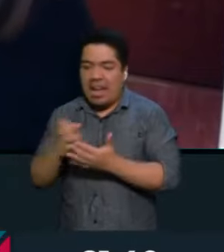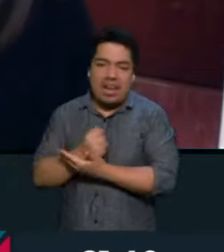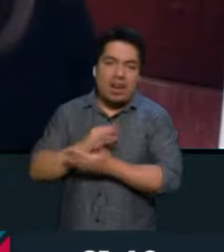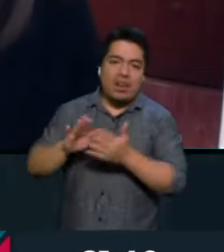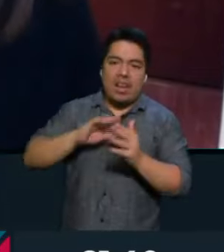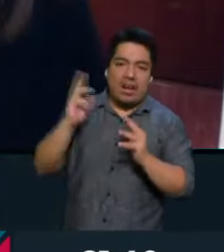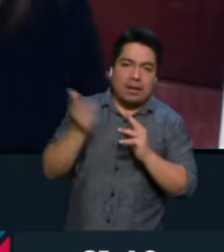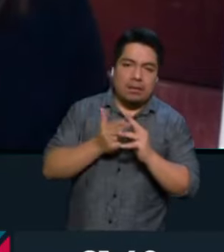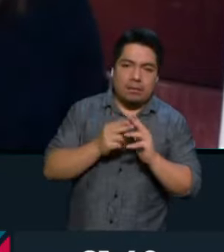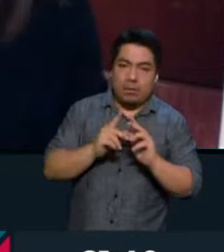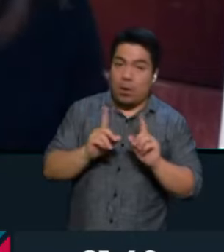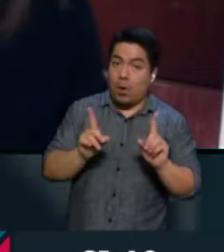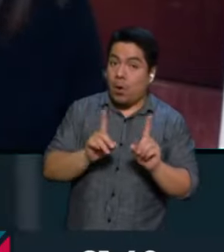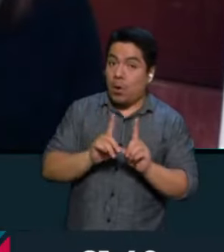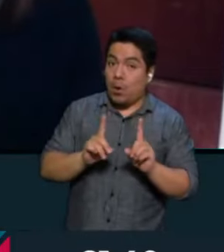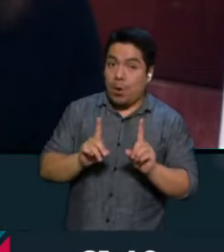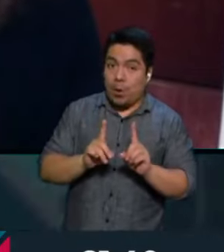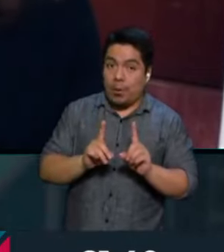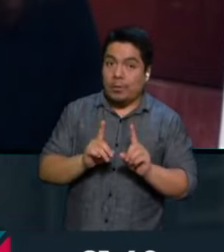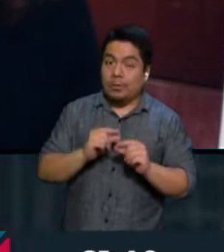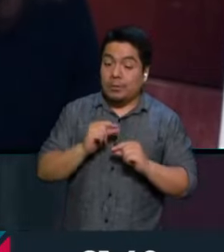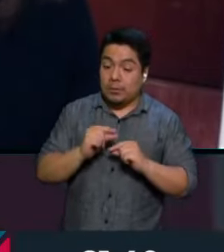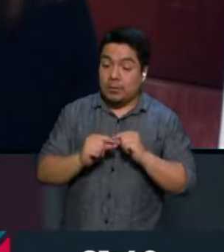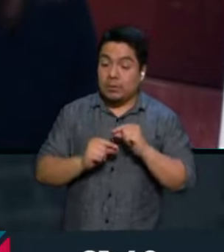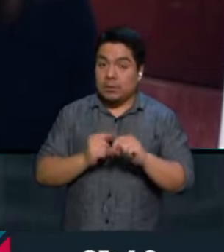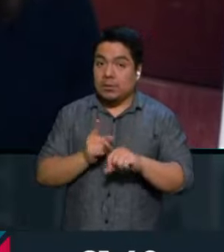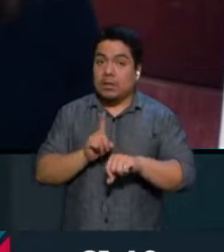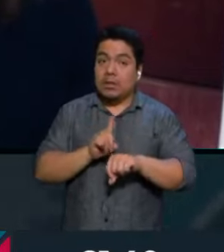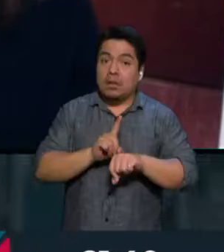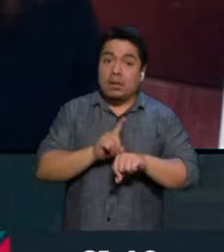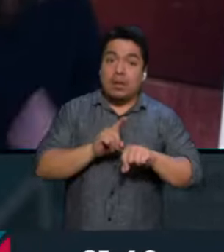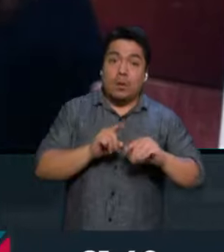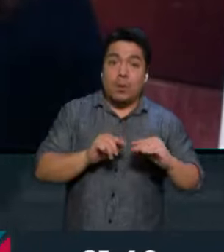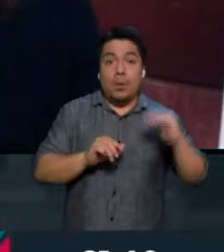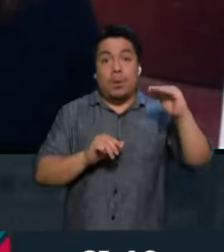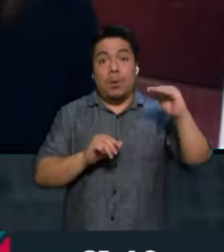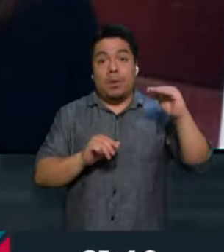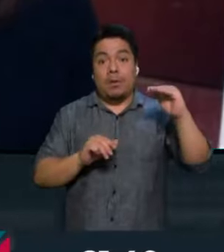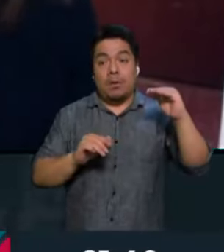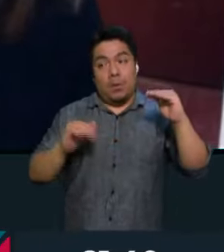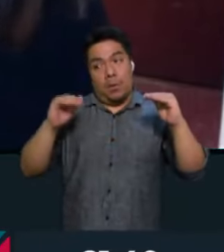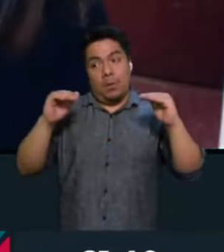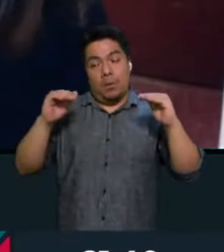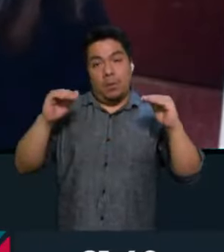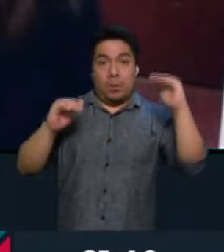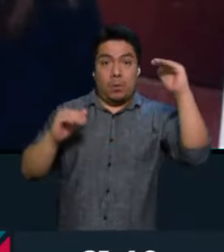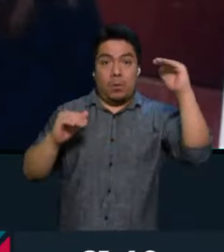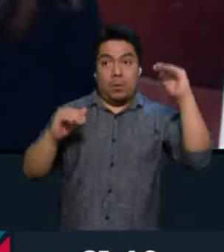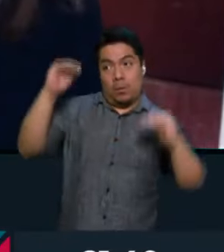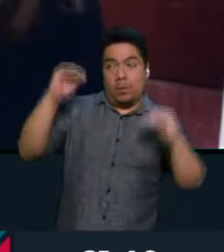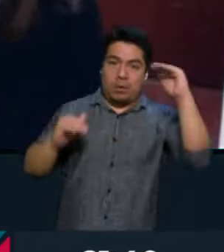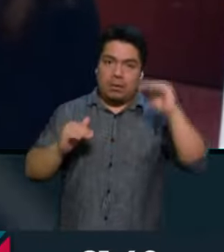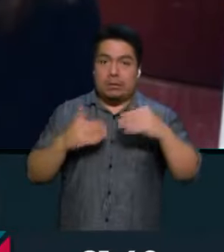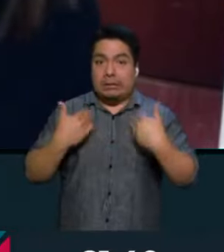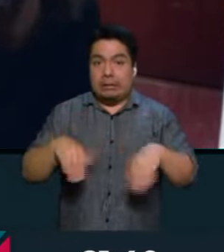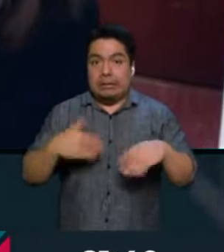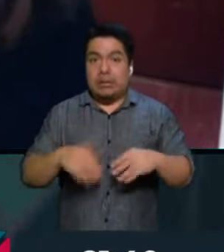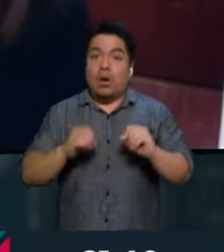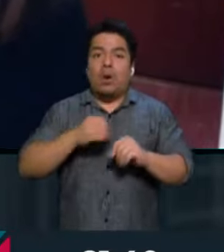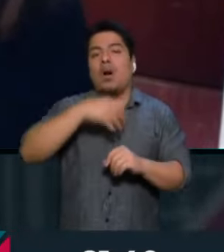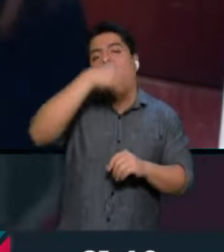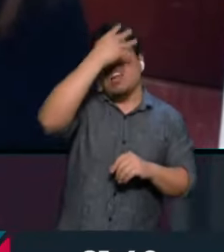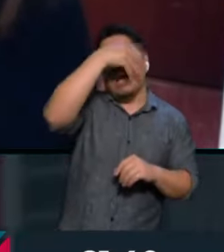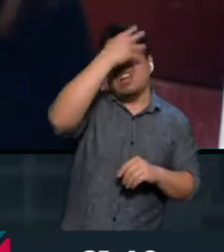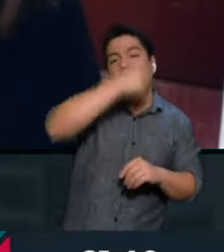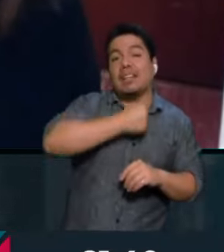de asesinato. No. Como estamos viendo, cada día puede haber un cambio y puede haber una nueva circunstancia. Hoy ya Donald Trump es el viejito